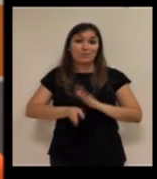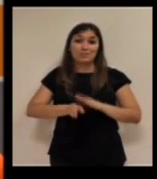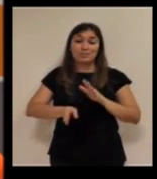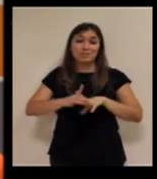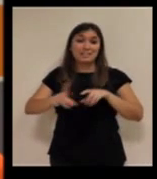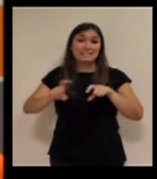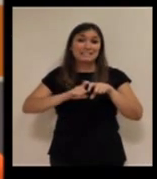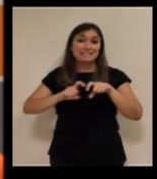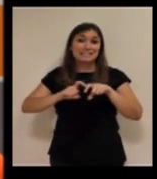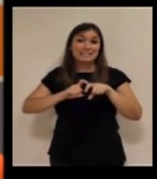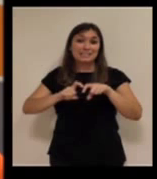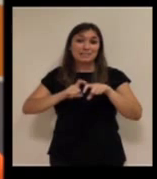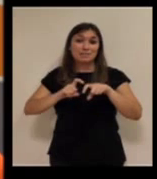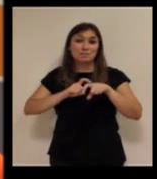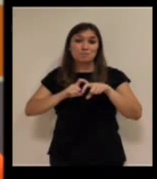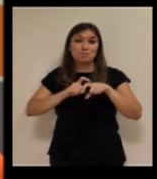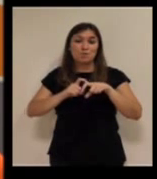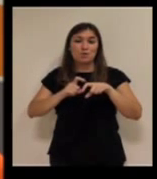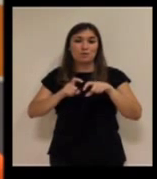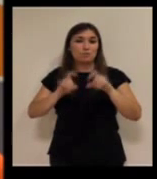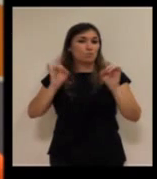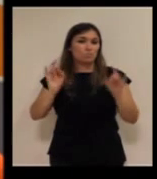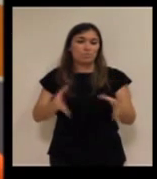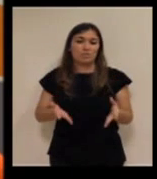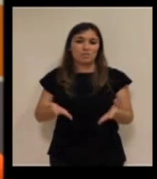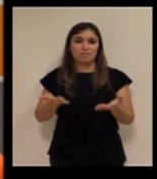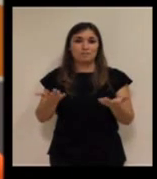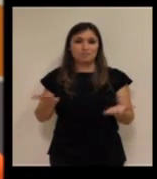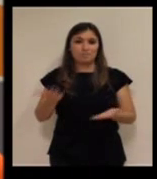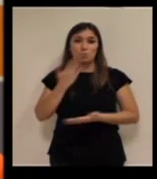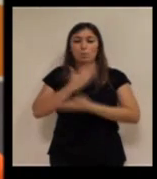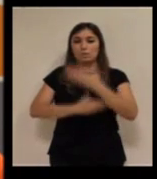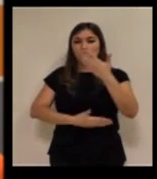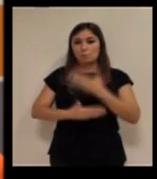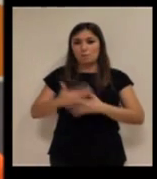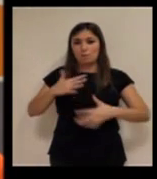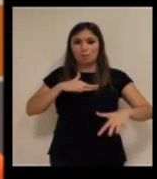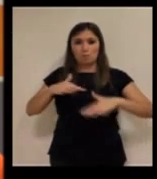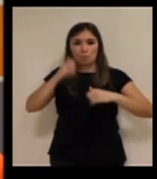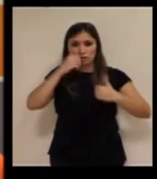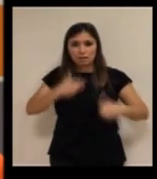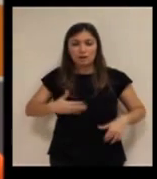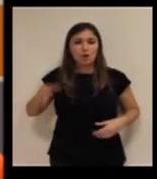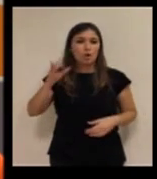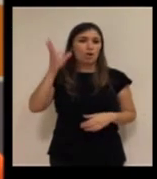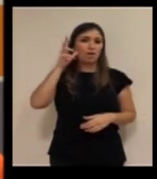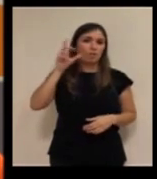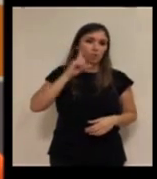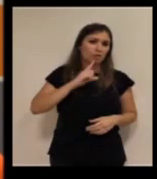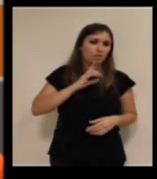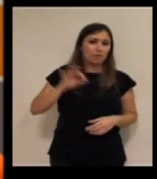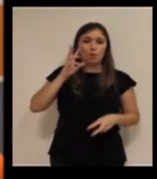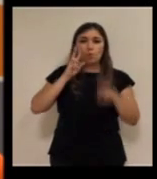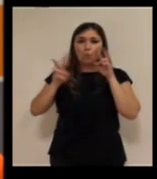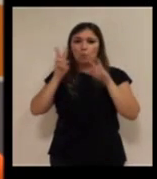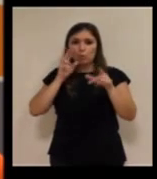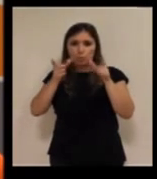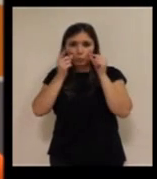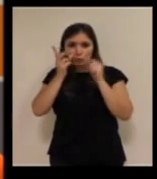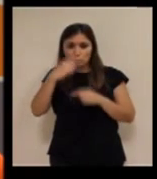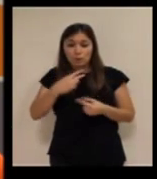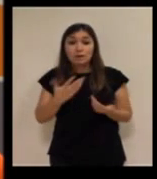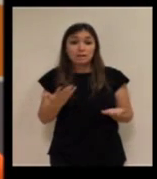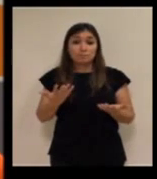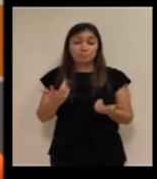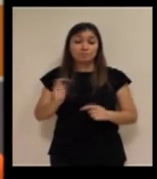siguen teniendo los mismos tipos de de características de discapacidad motriz auditiva o visual